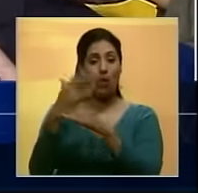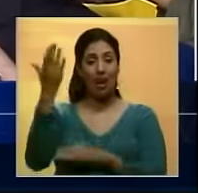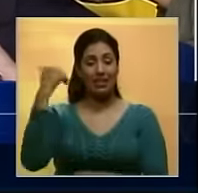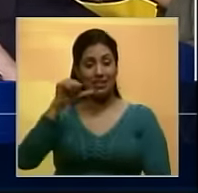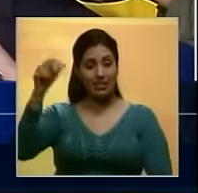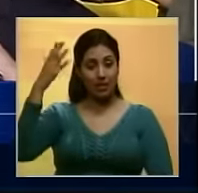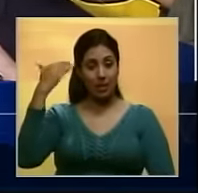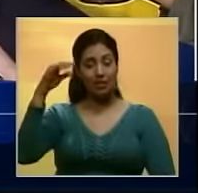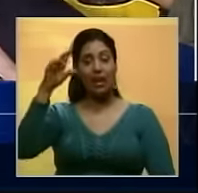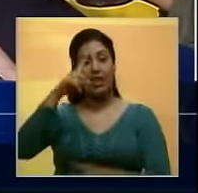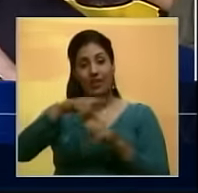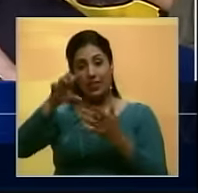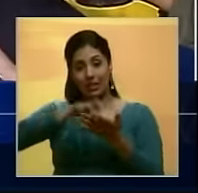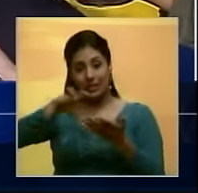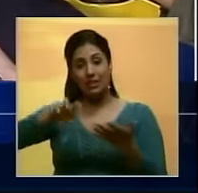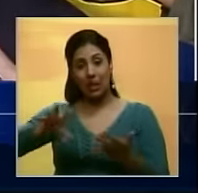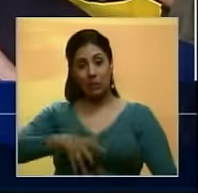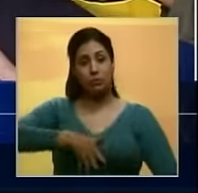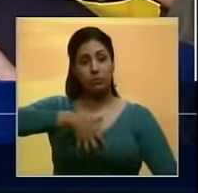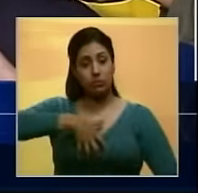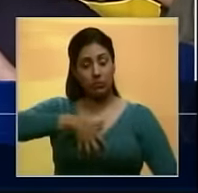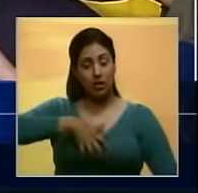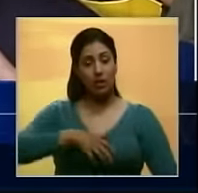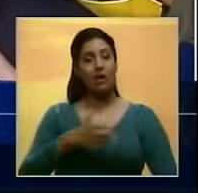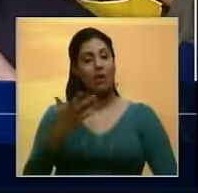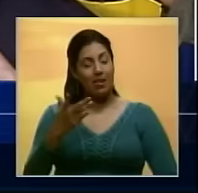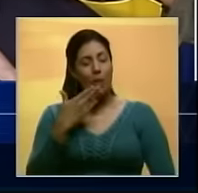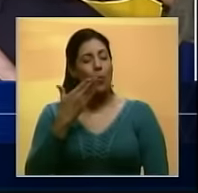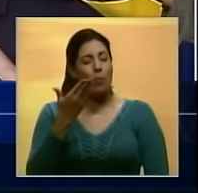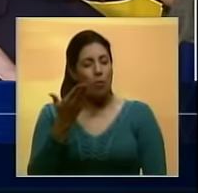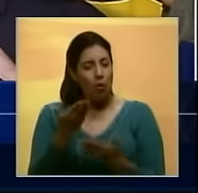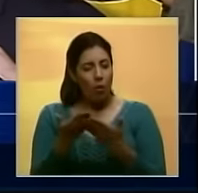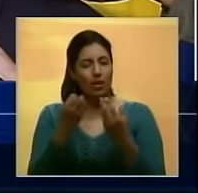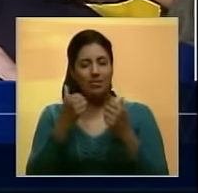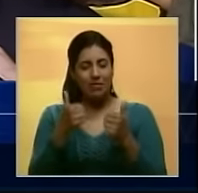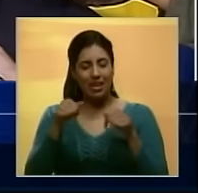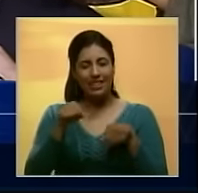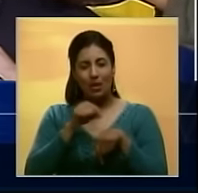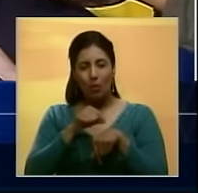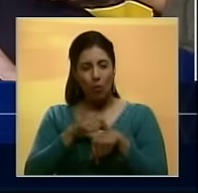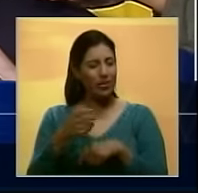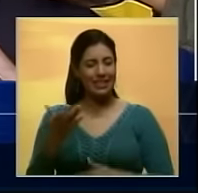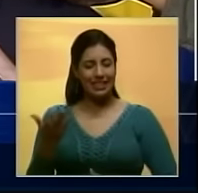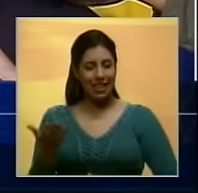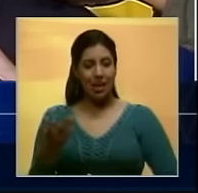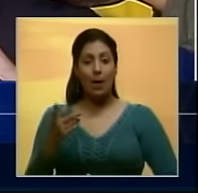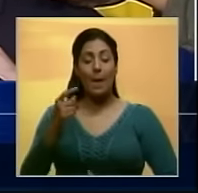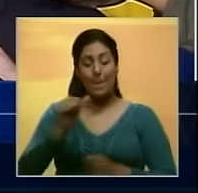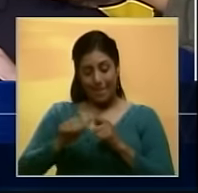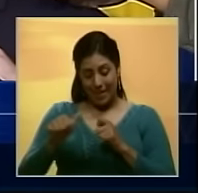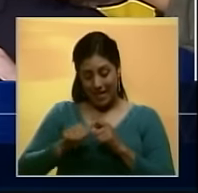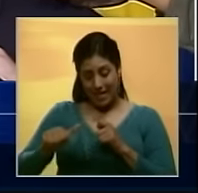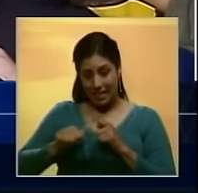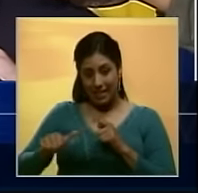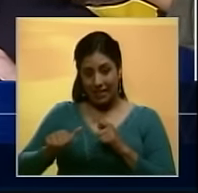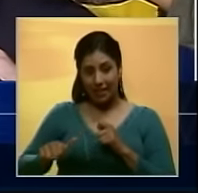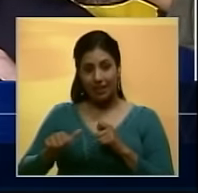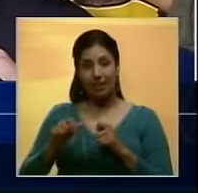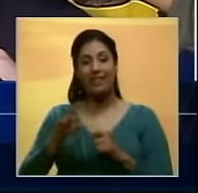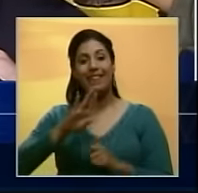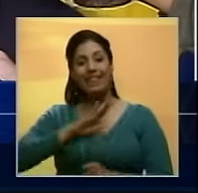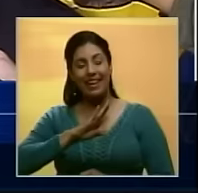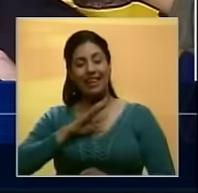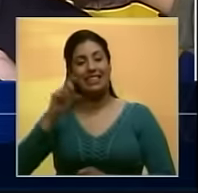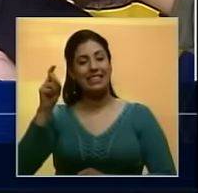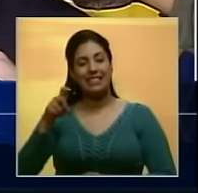la semana pasada en varios estados de Venezuela La propuesta correcta en este momento es lo siguiente Los billetes en las cantidades